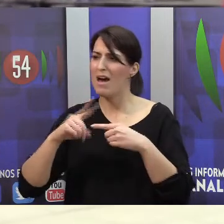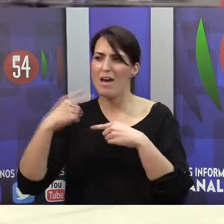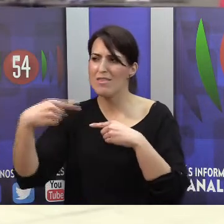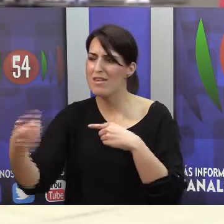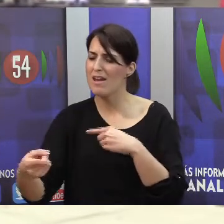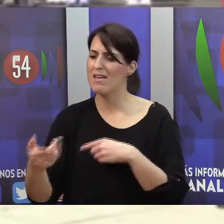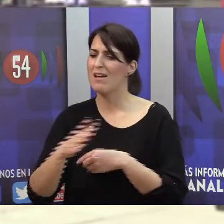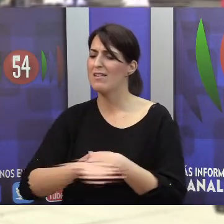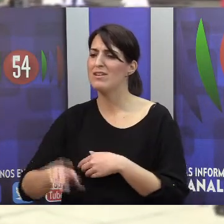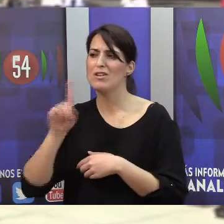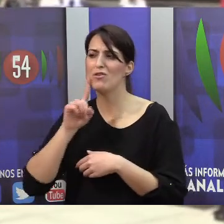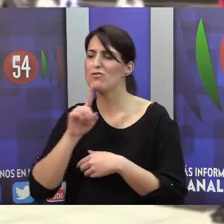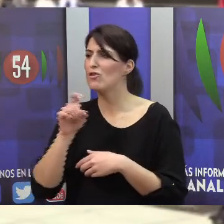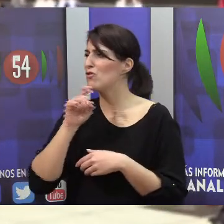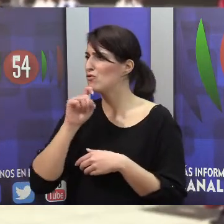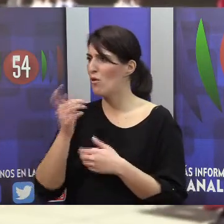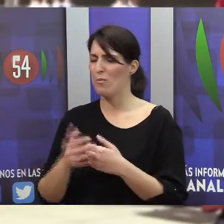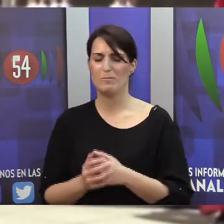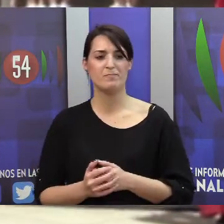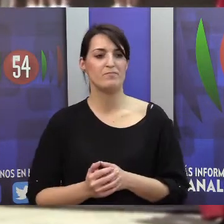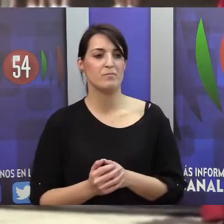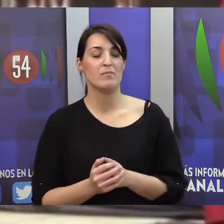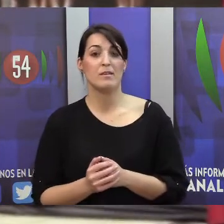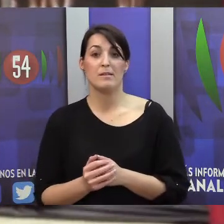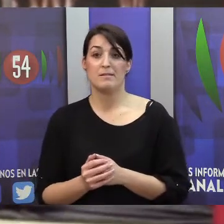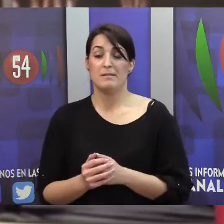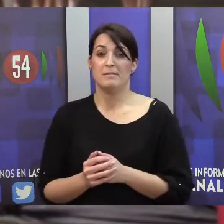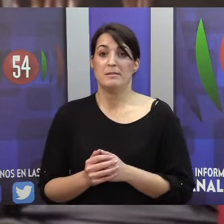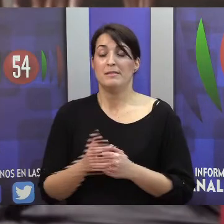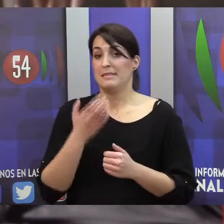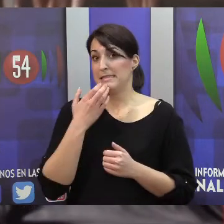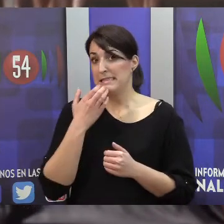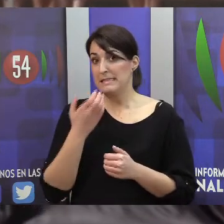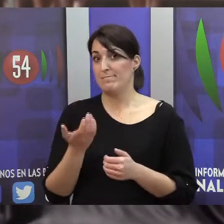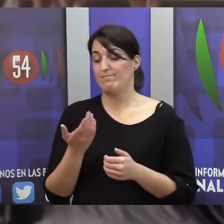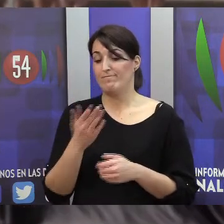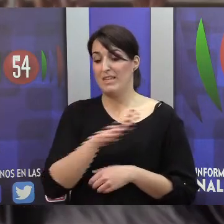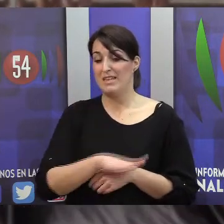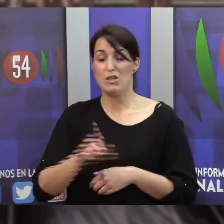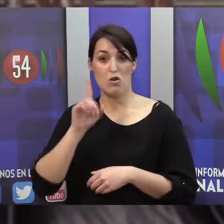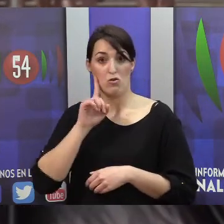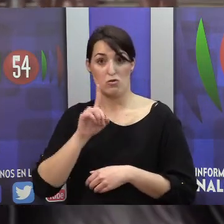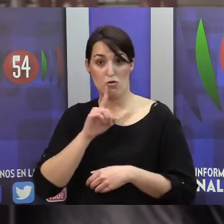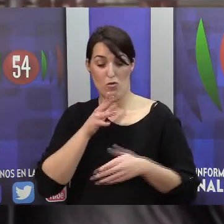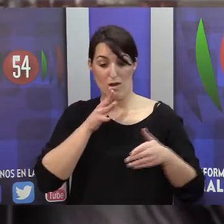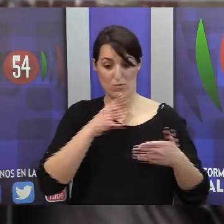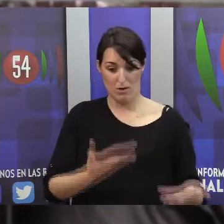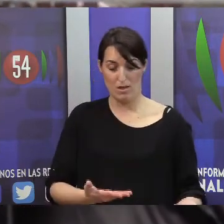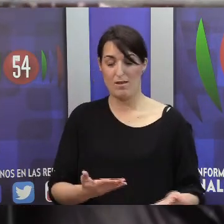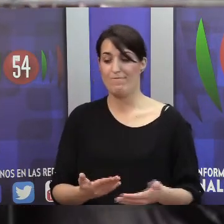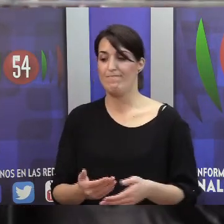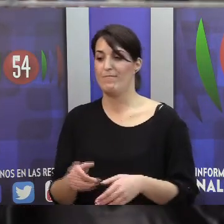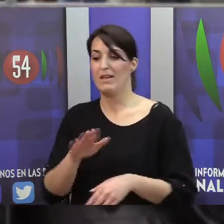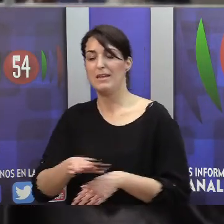y cómo forman parte al final de la asociación? Pues la diferencia fundamental que hay de un niño sordo hoy en día a la que